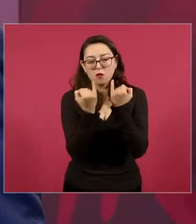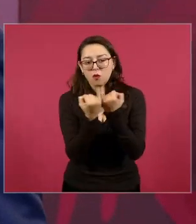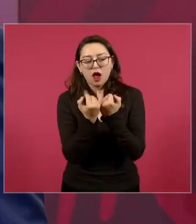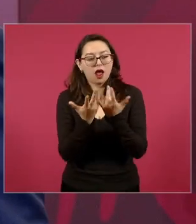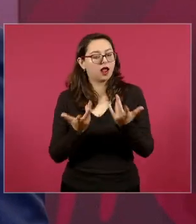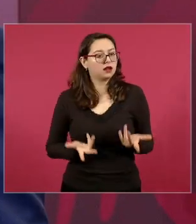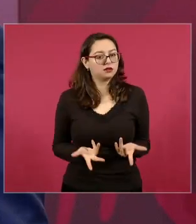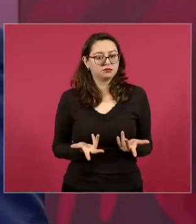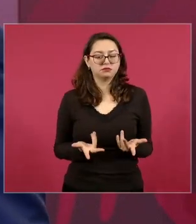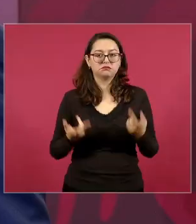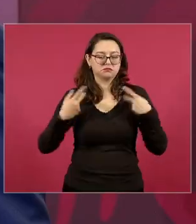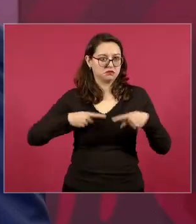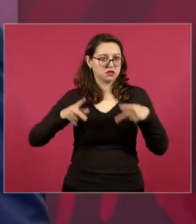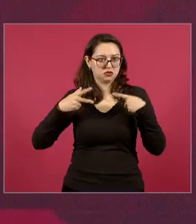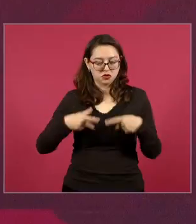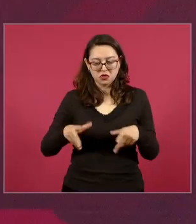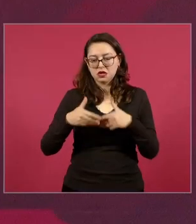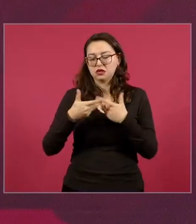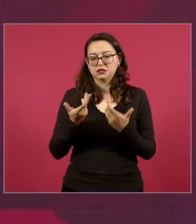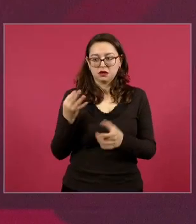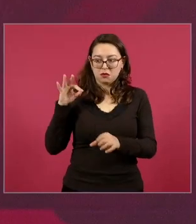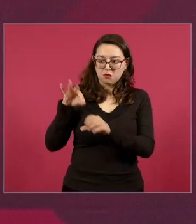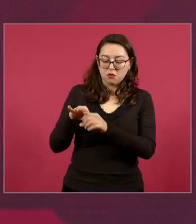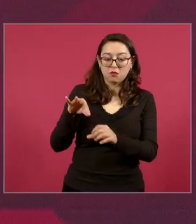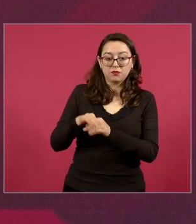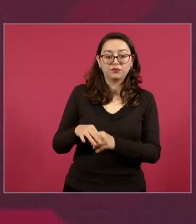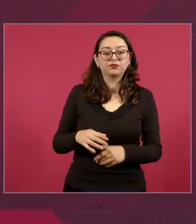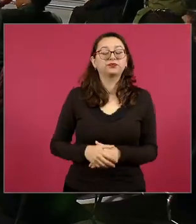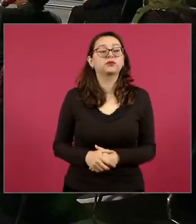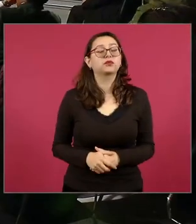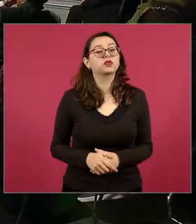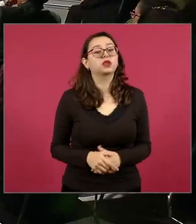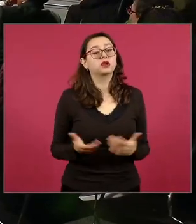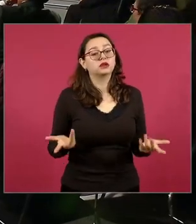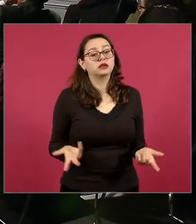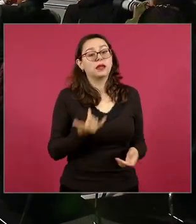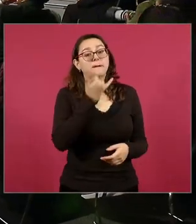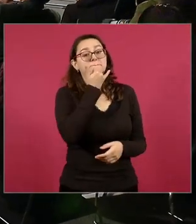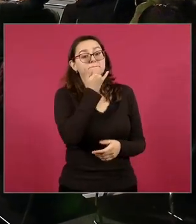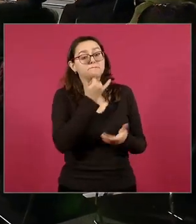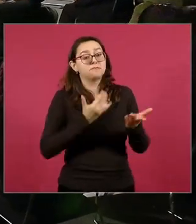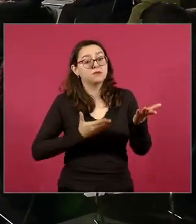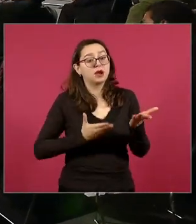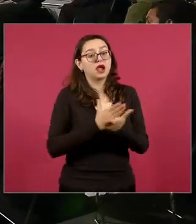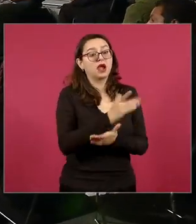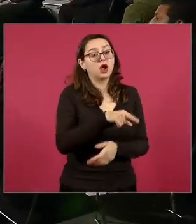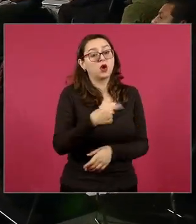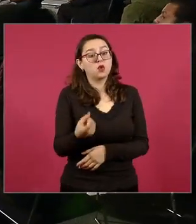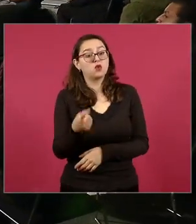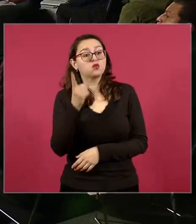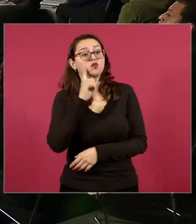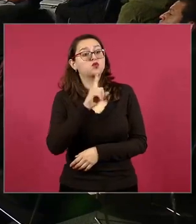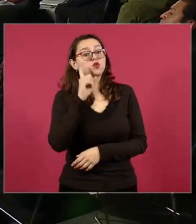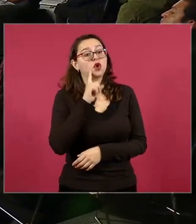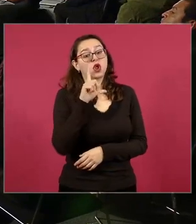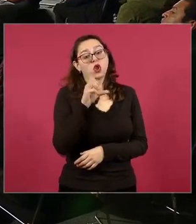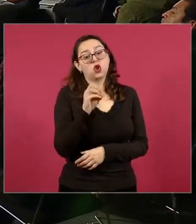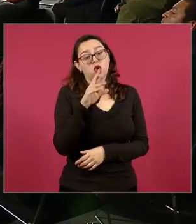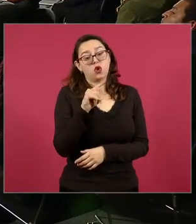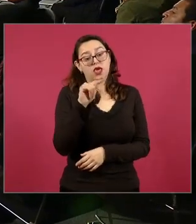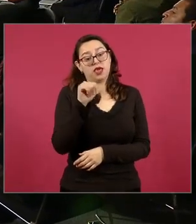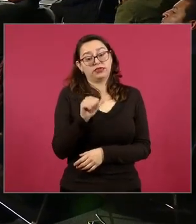y la gente decide decía loretta ortiz respecto al tema presidente disculpe la interrupción decía loretta ortiz en esta feria del libro